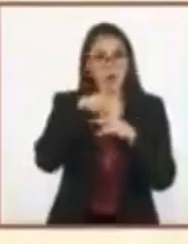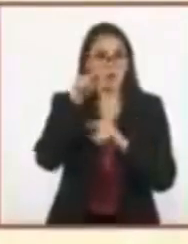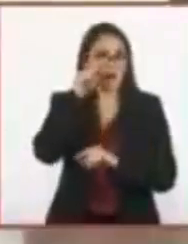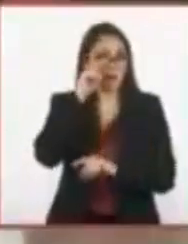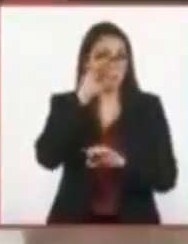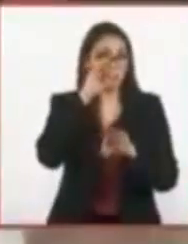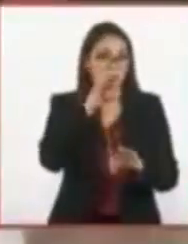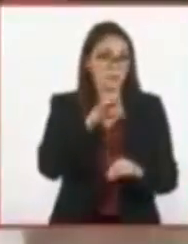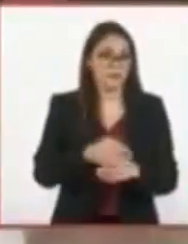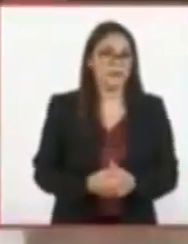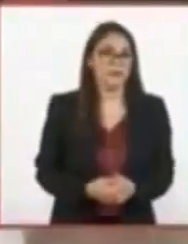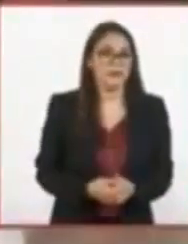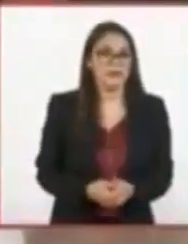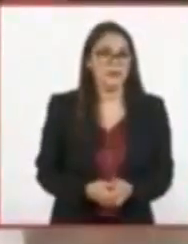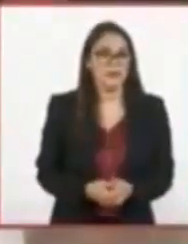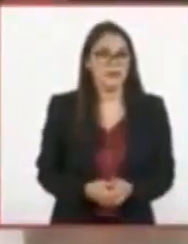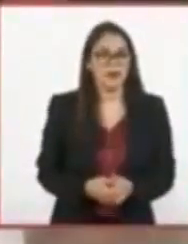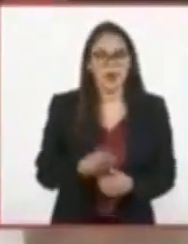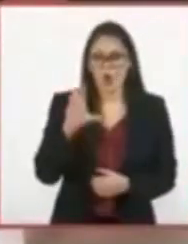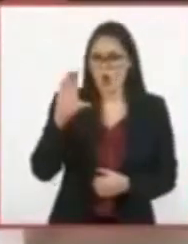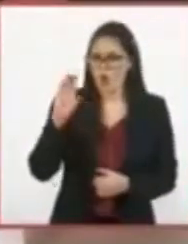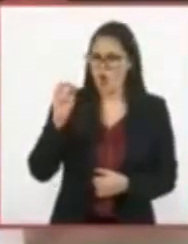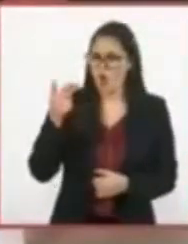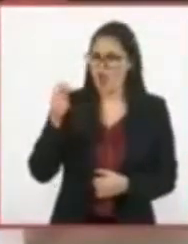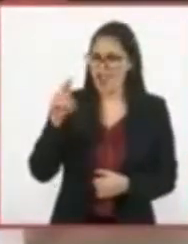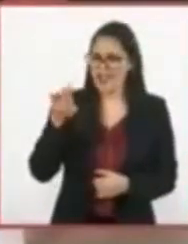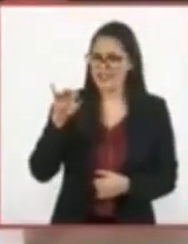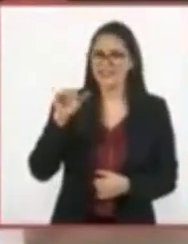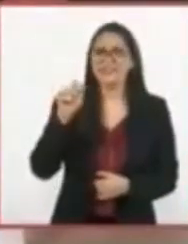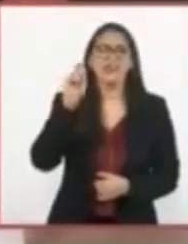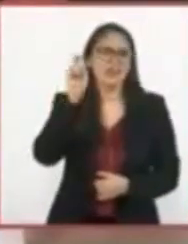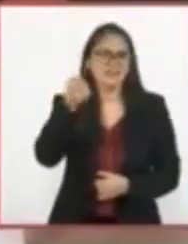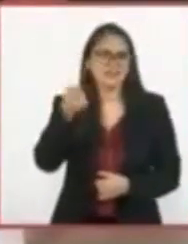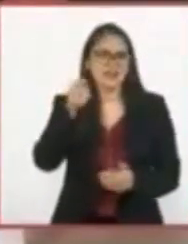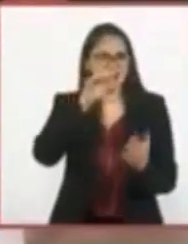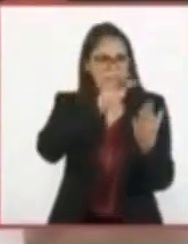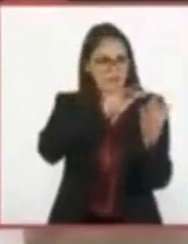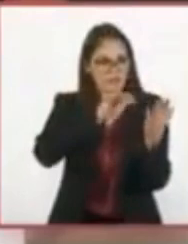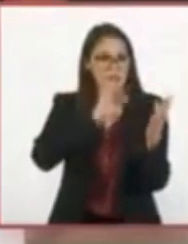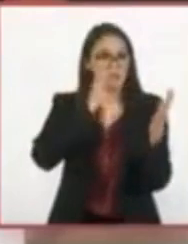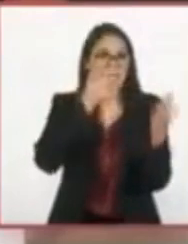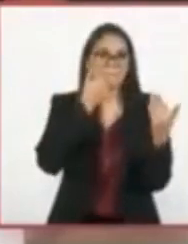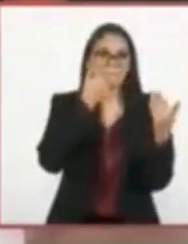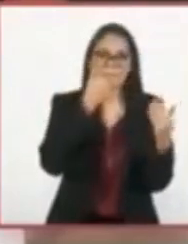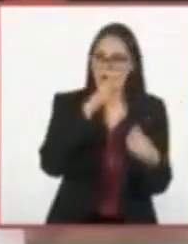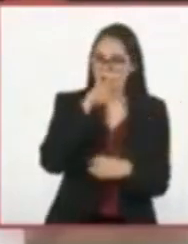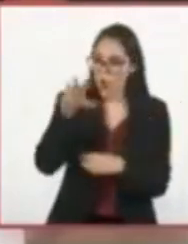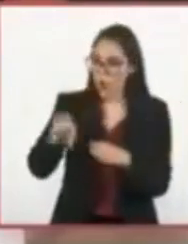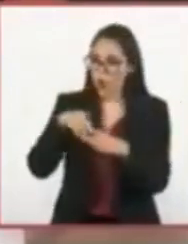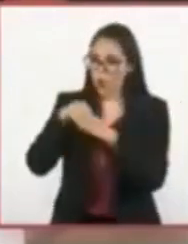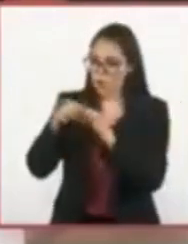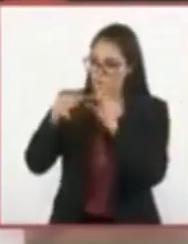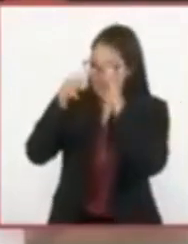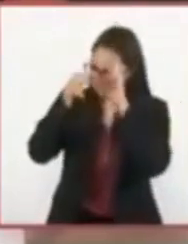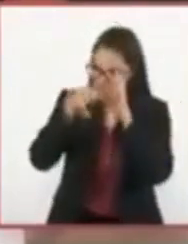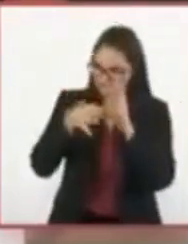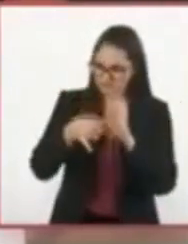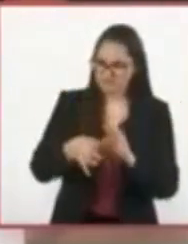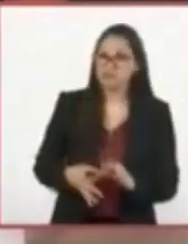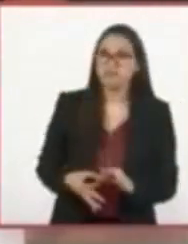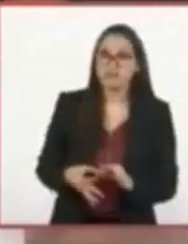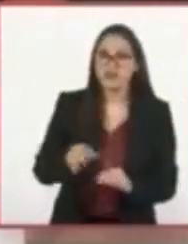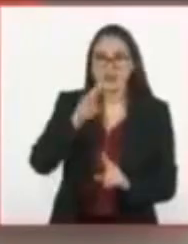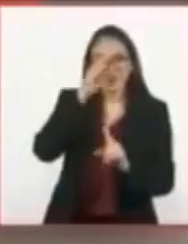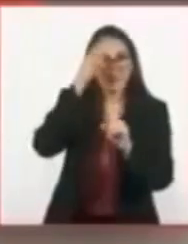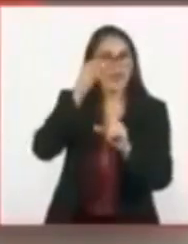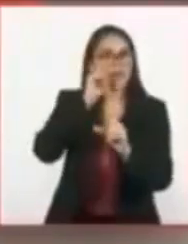La coherencia se relaciona con la forma bien estructurada de los textos, donde las ideas secundarias van llevando gradualmente a la